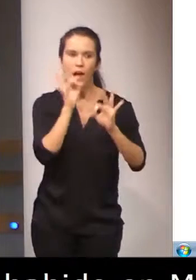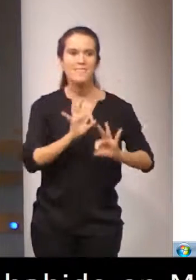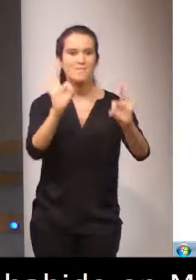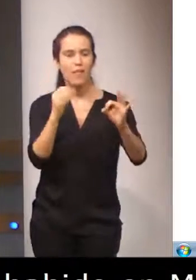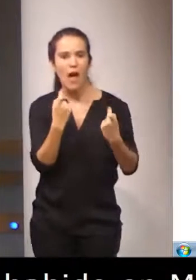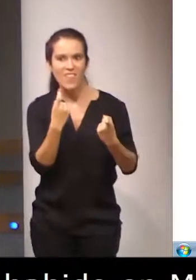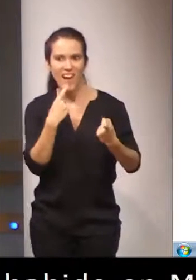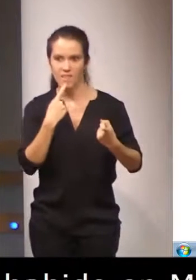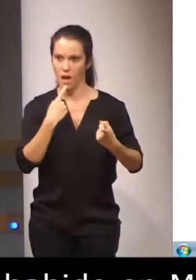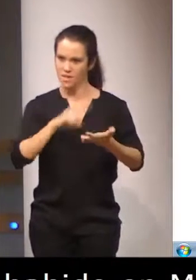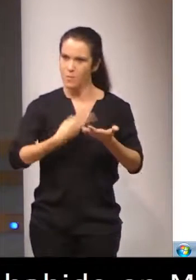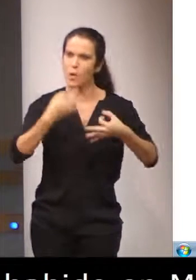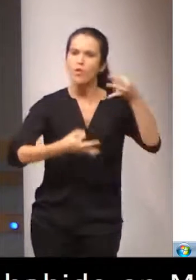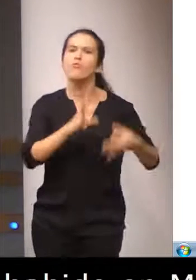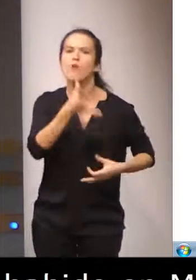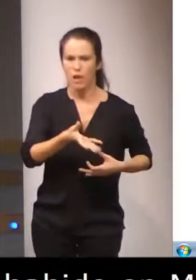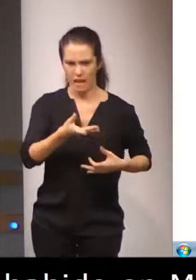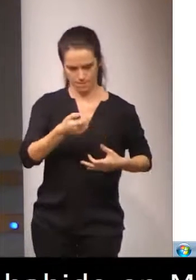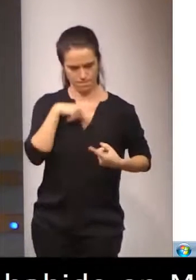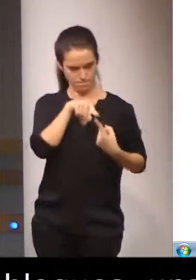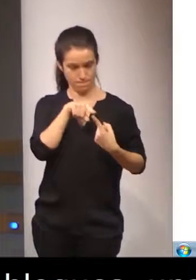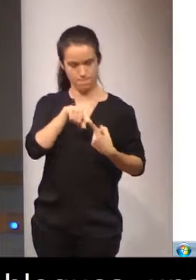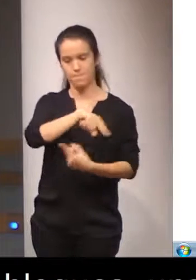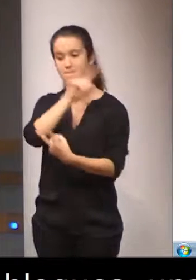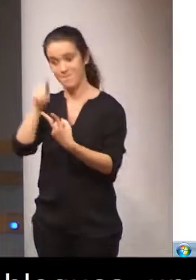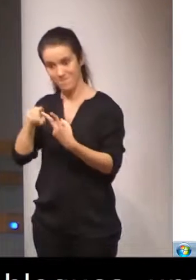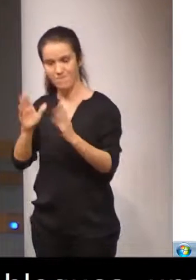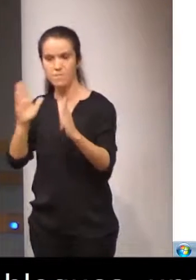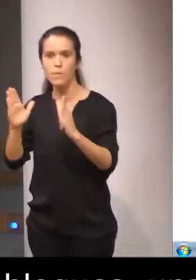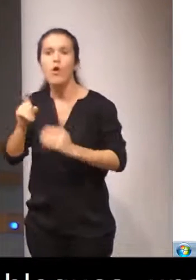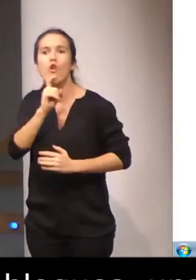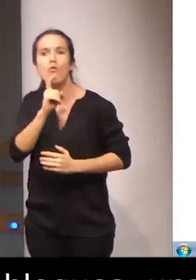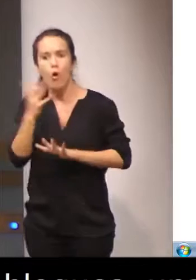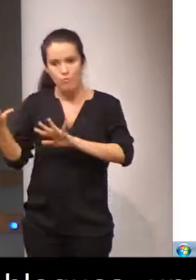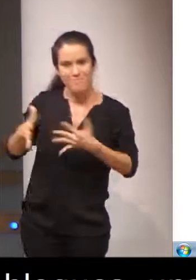jurídico, el porqué. Y dos, cómo se puede hacer.